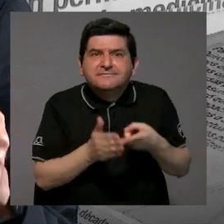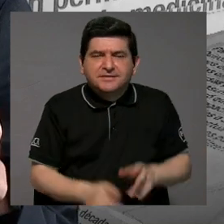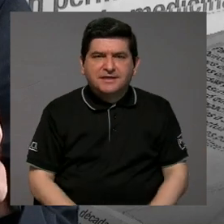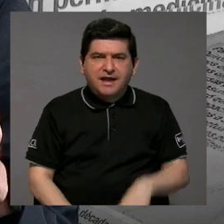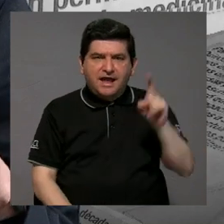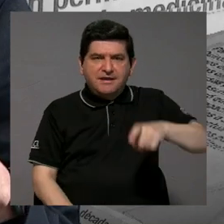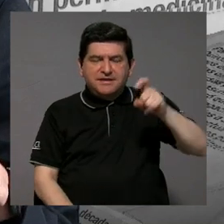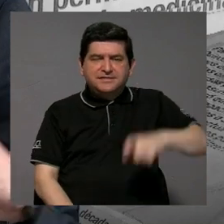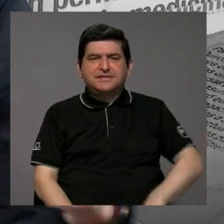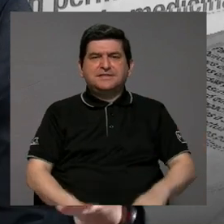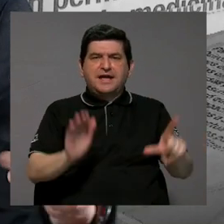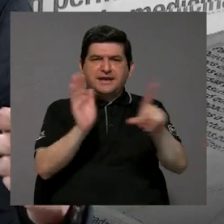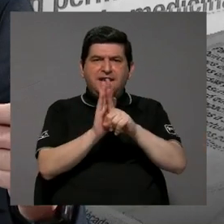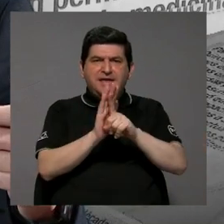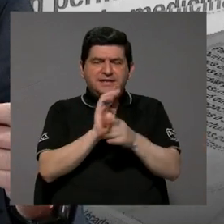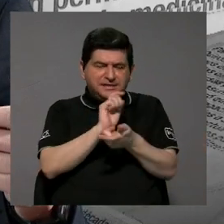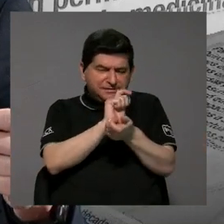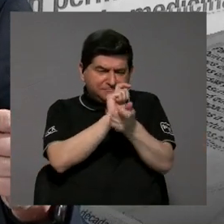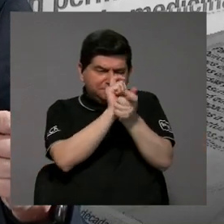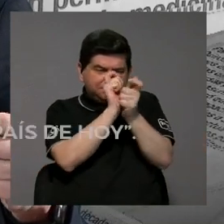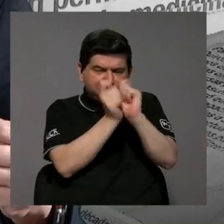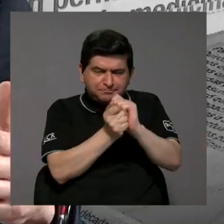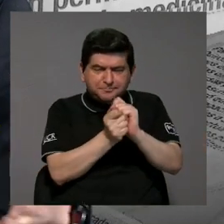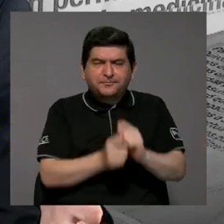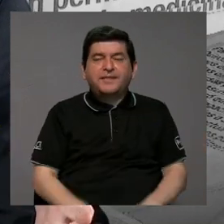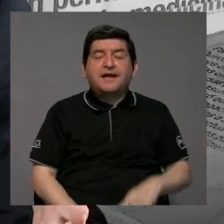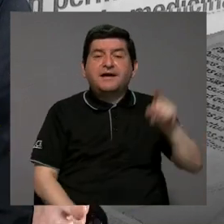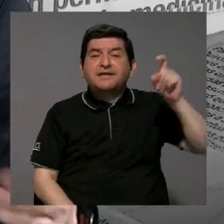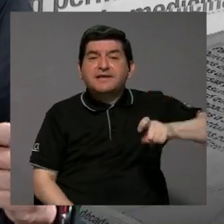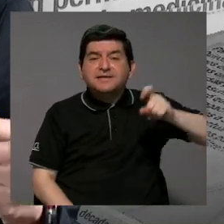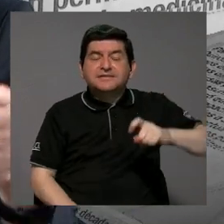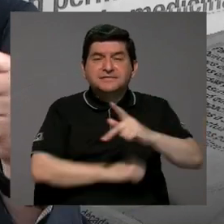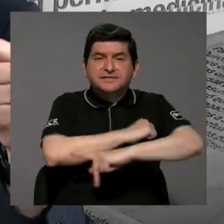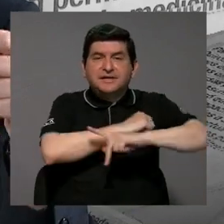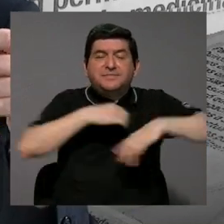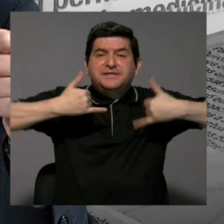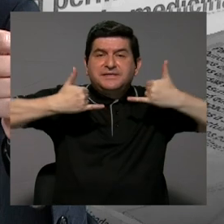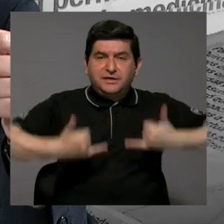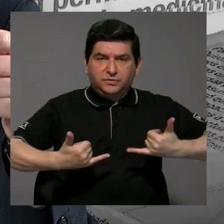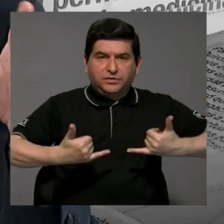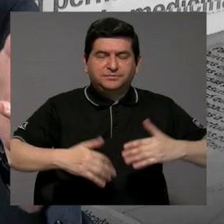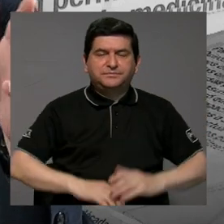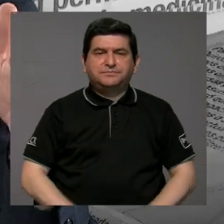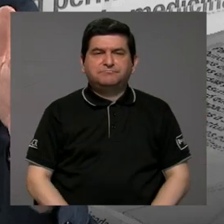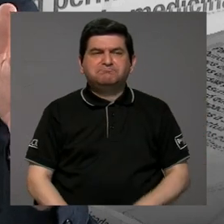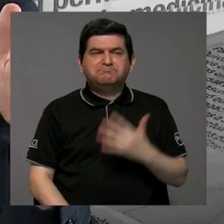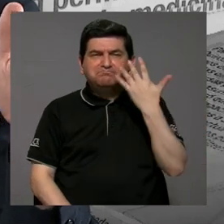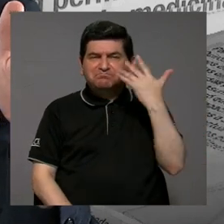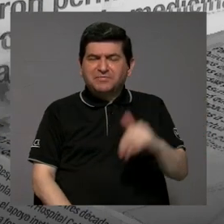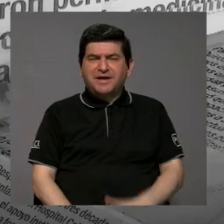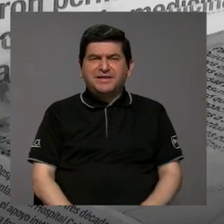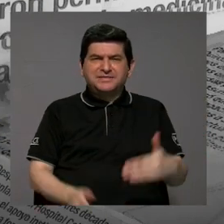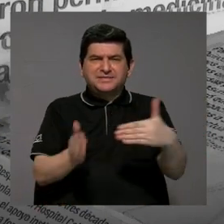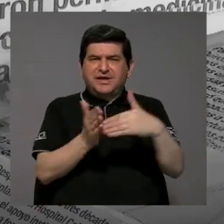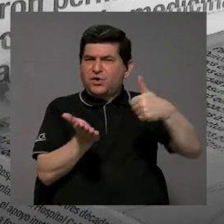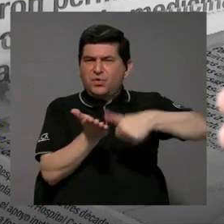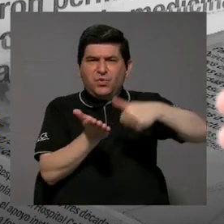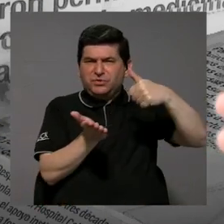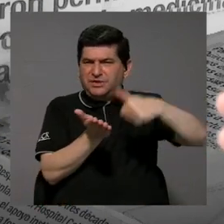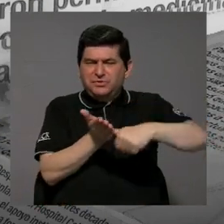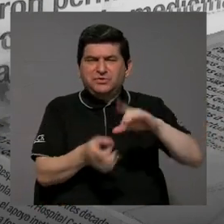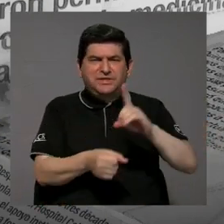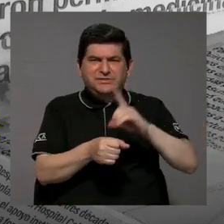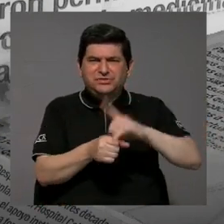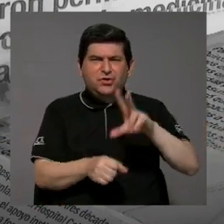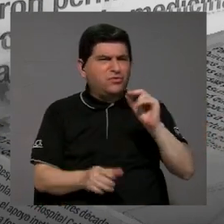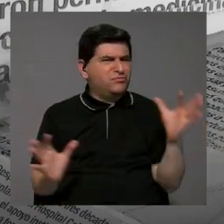ocupamos leyes que se adecúen a las necesidades del país de hoy. Pareciera que la reelección no tiene nada que ver con